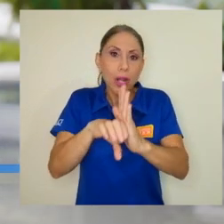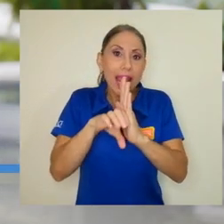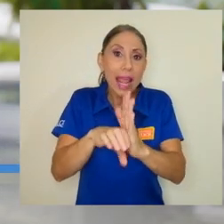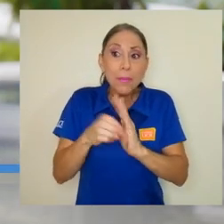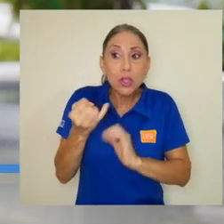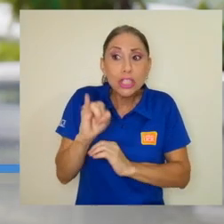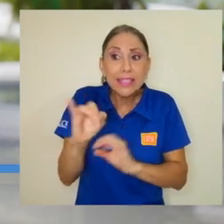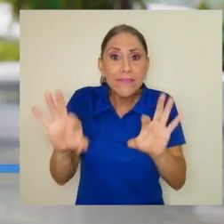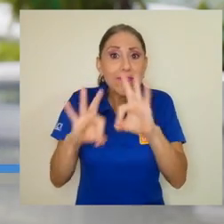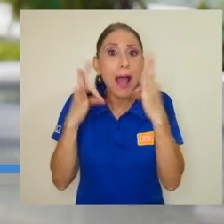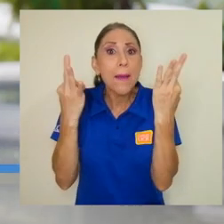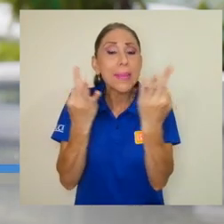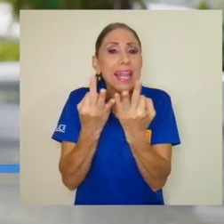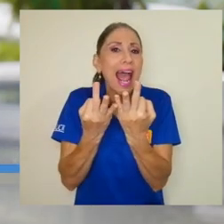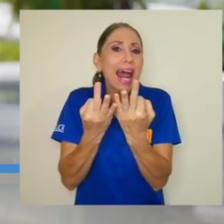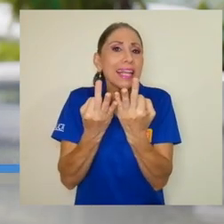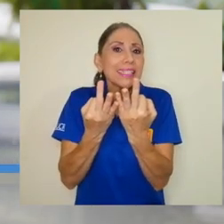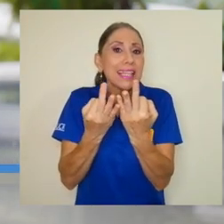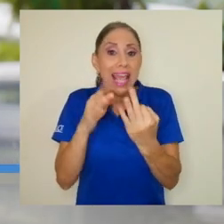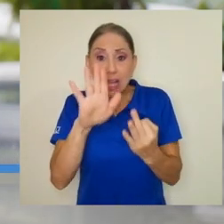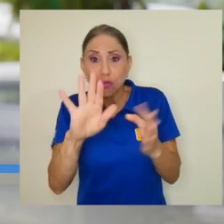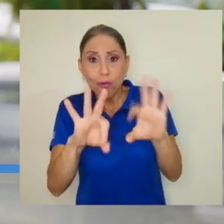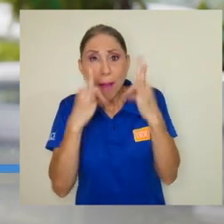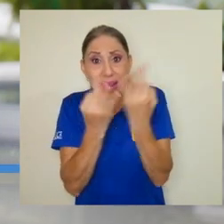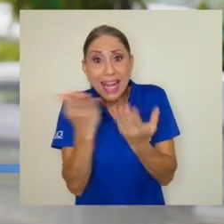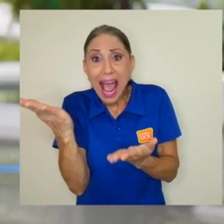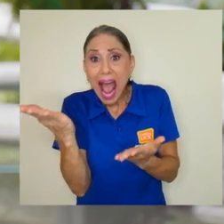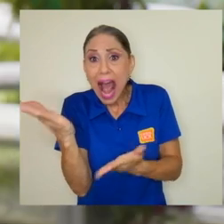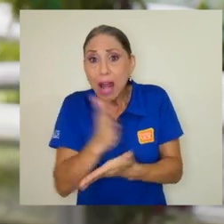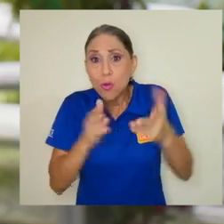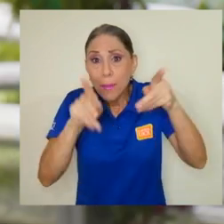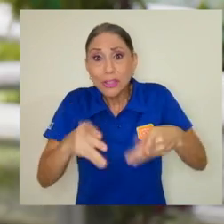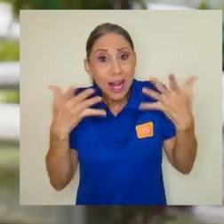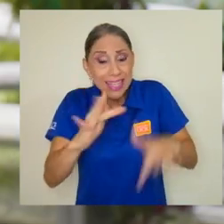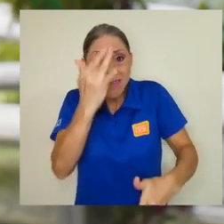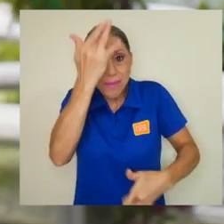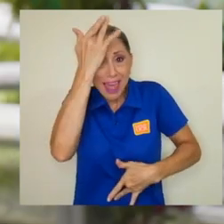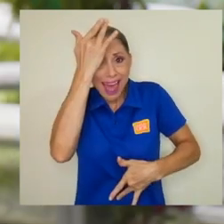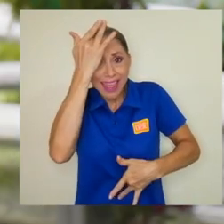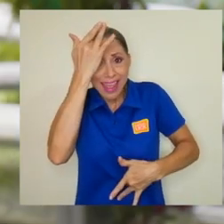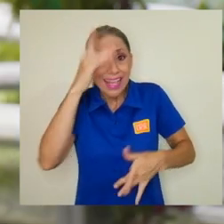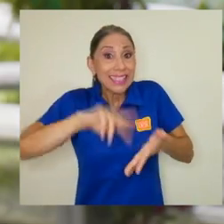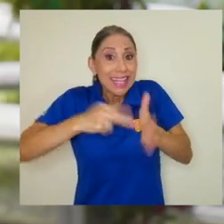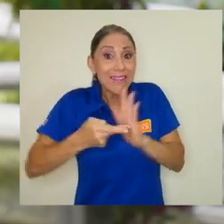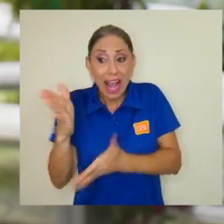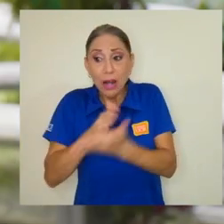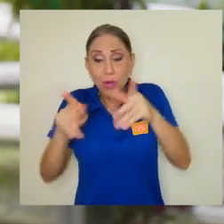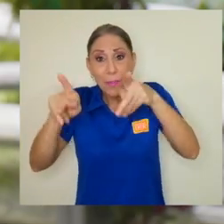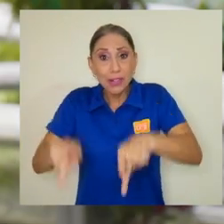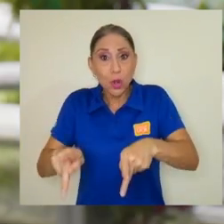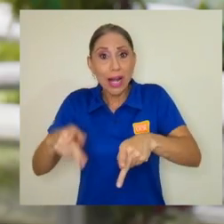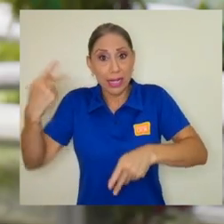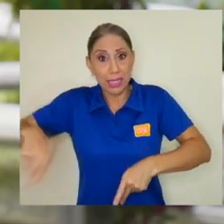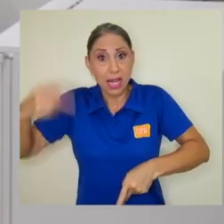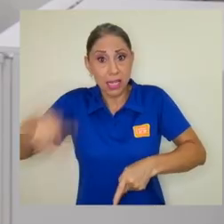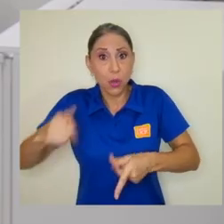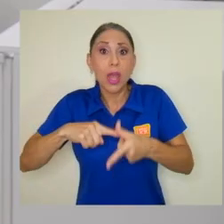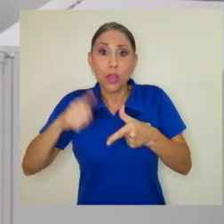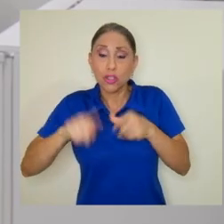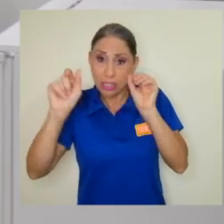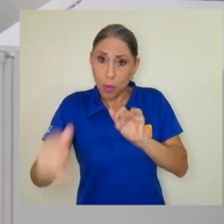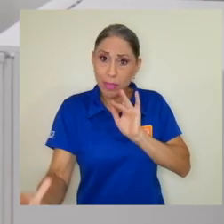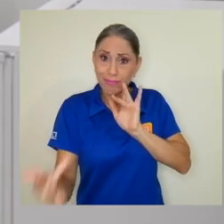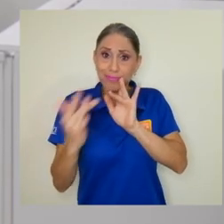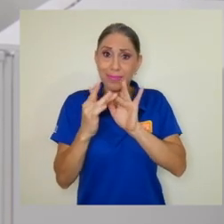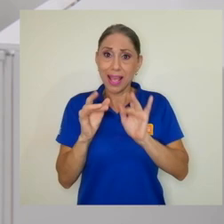de familiares en riesgo, o sea que ya tienen un familiar con la enfermedad diagnosticada, entonces pues nos pueden también buscar acá en el INISA y